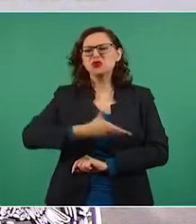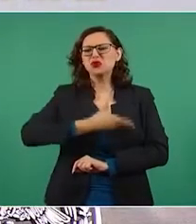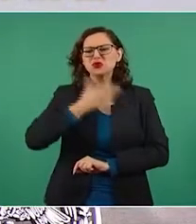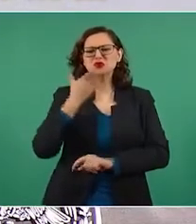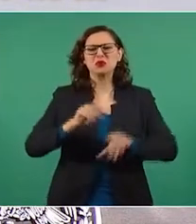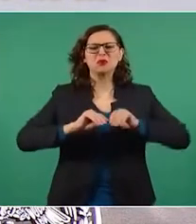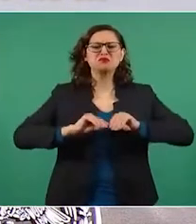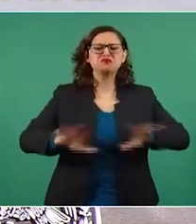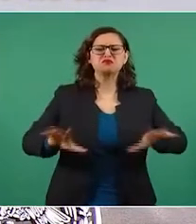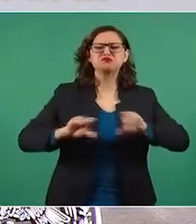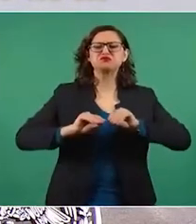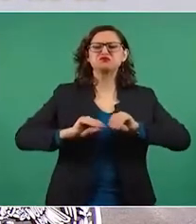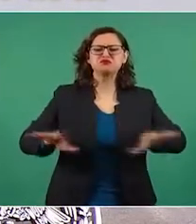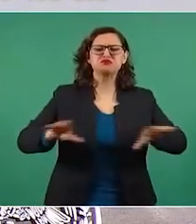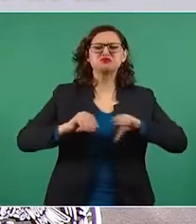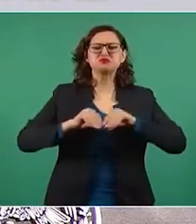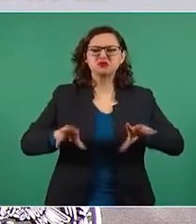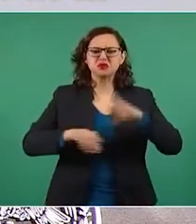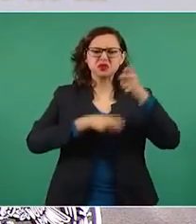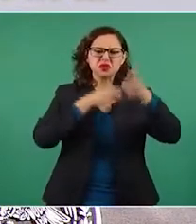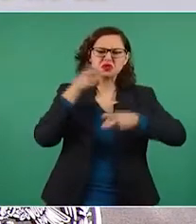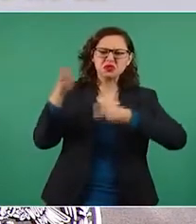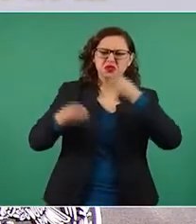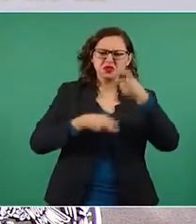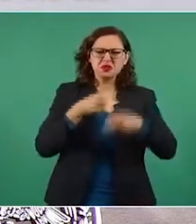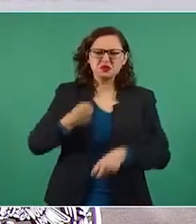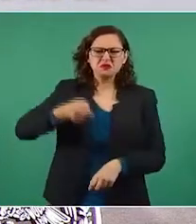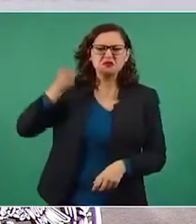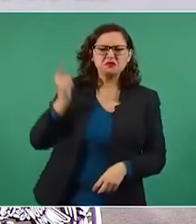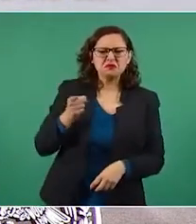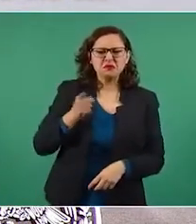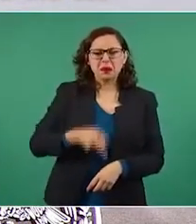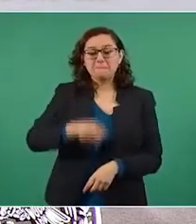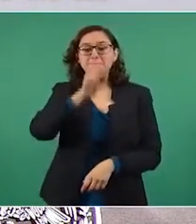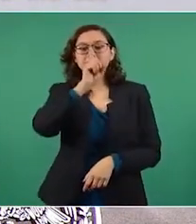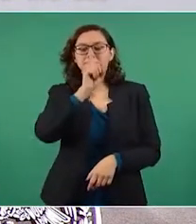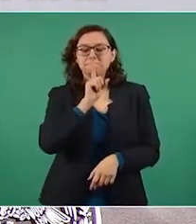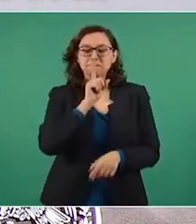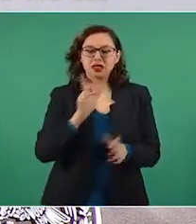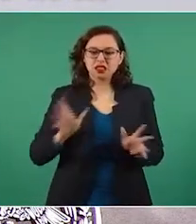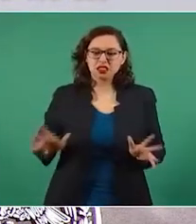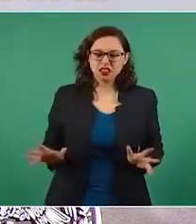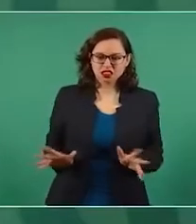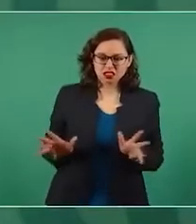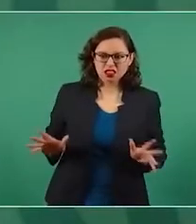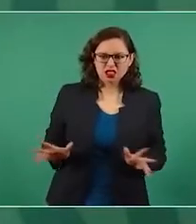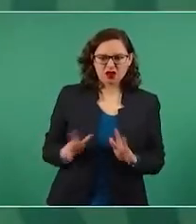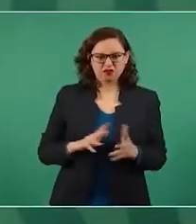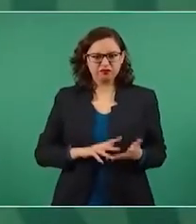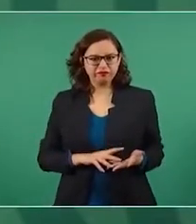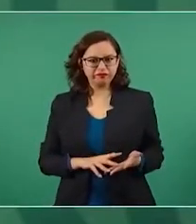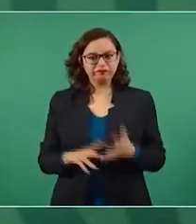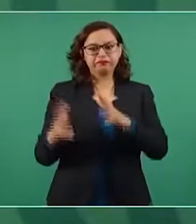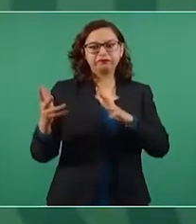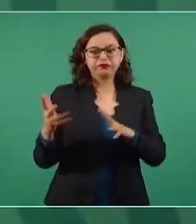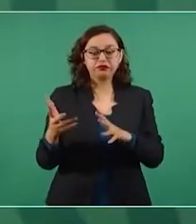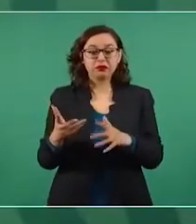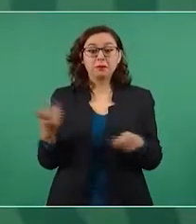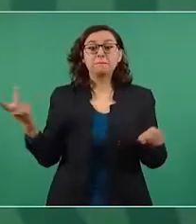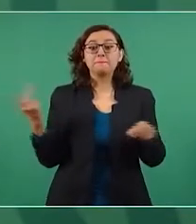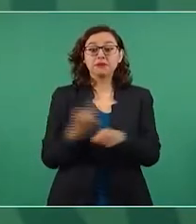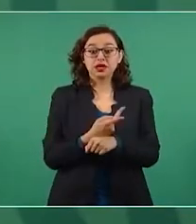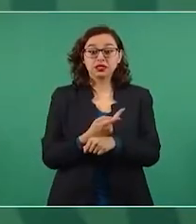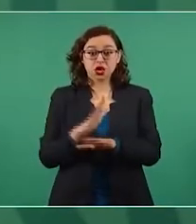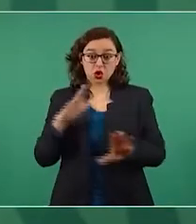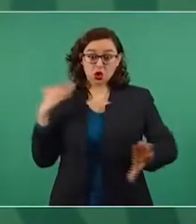amenazas, injurias, calumnias e incluso incitaciones a la violencia que pueden estar dirigidas hacia